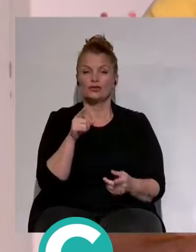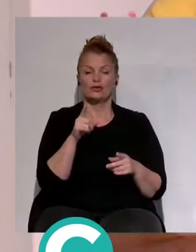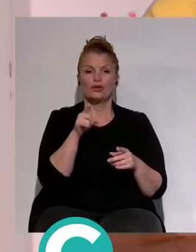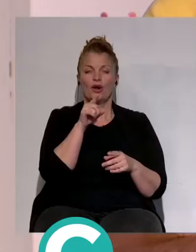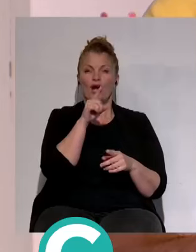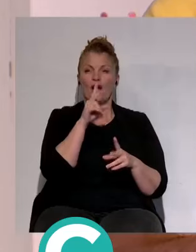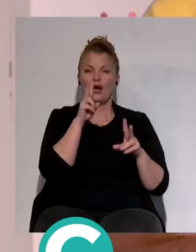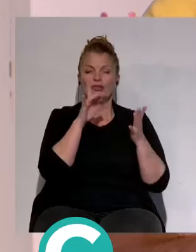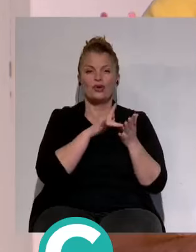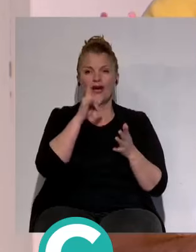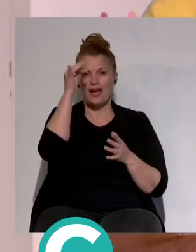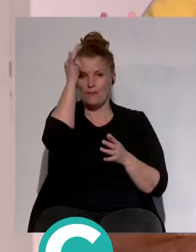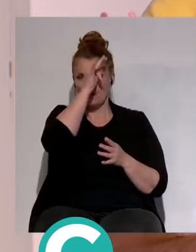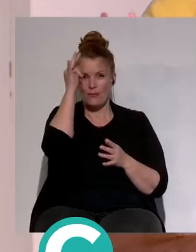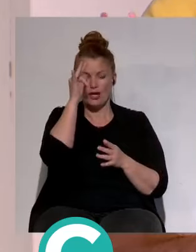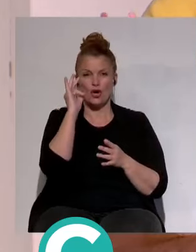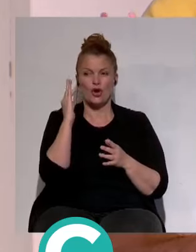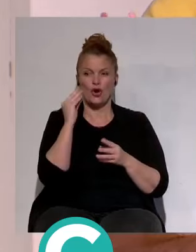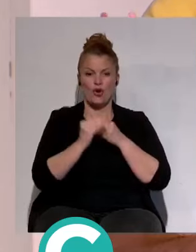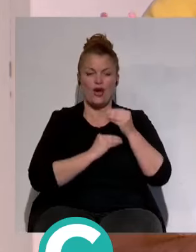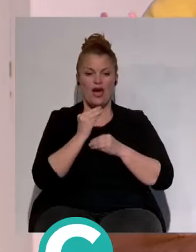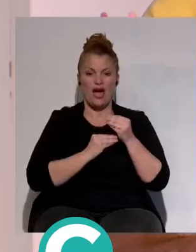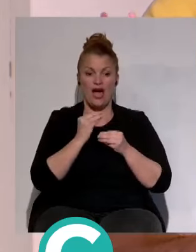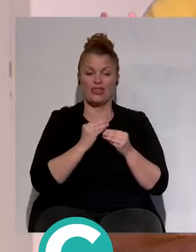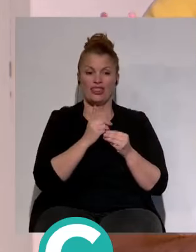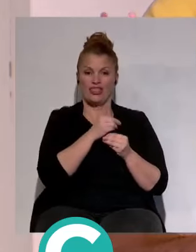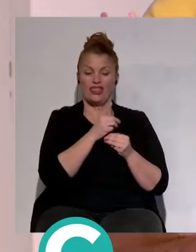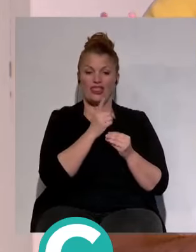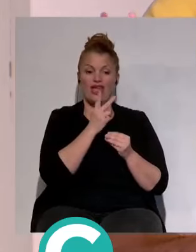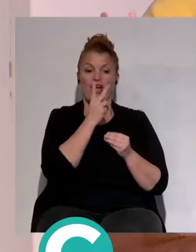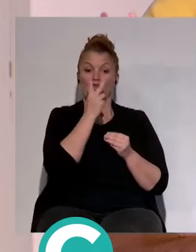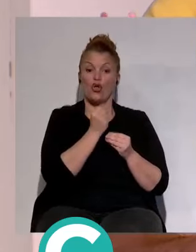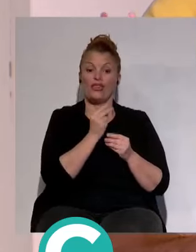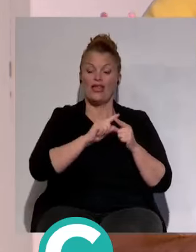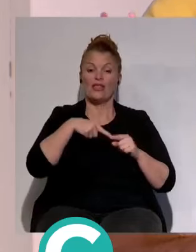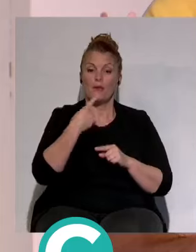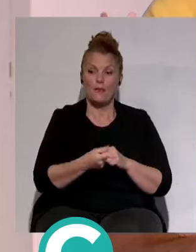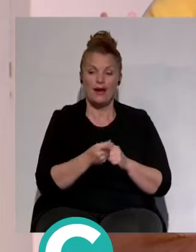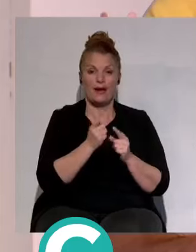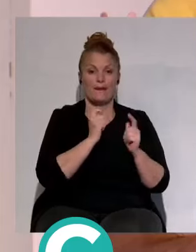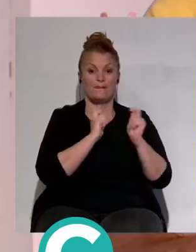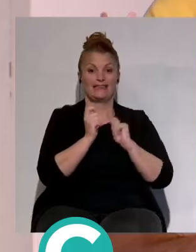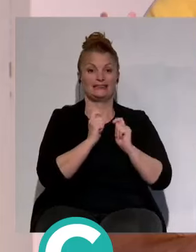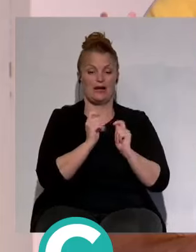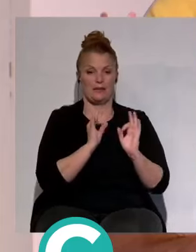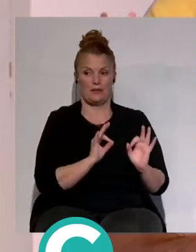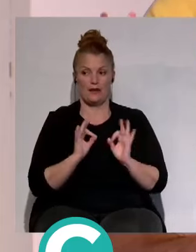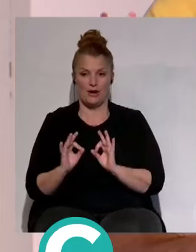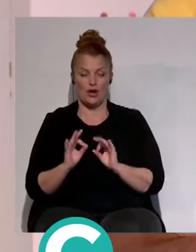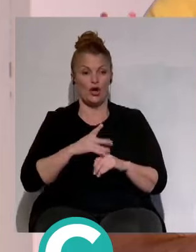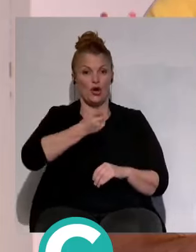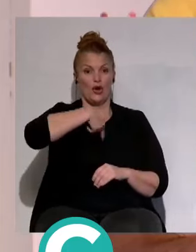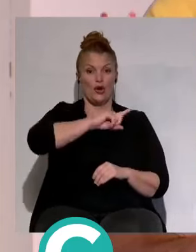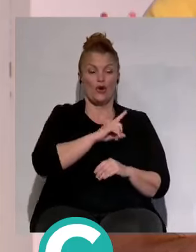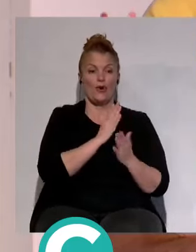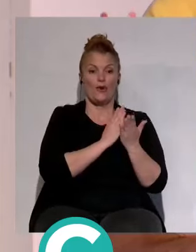el domingo. Es que si la hace dos días después le da a la prensa tiempo a que se prepare. A lo mejor os cogió un poquito con el